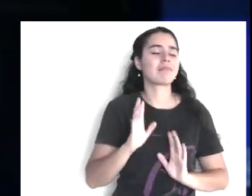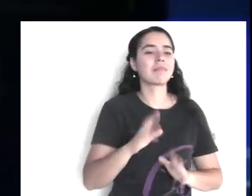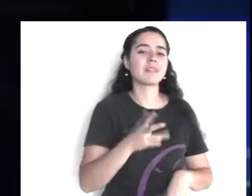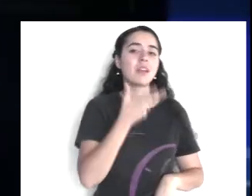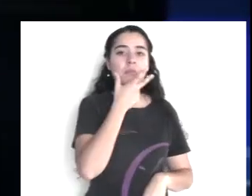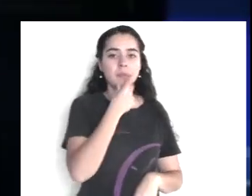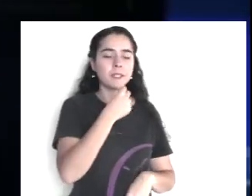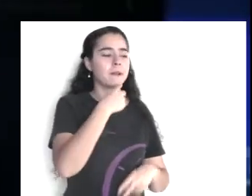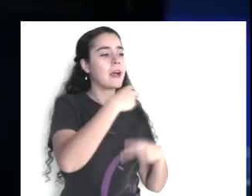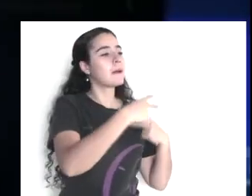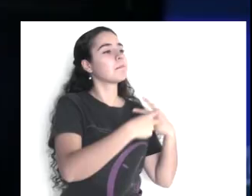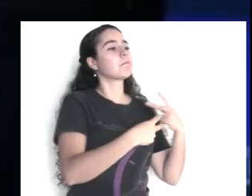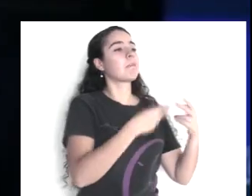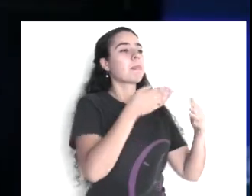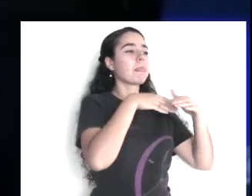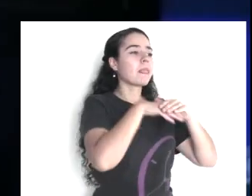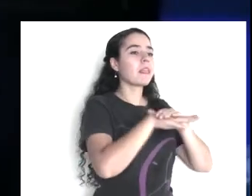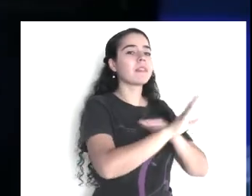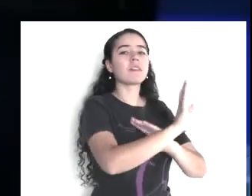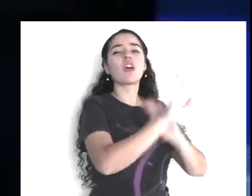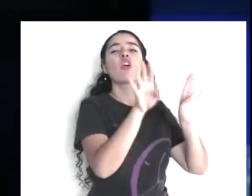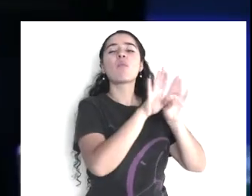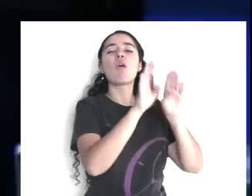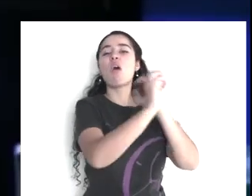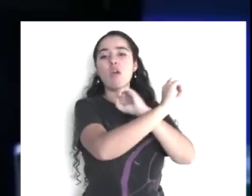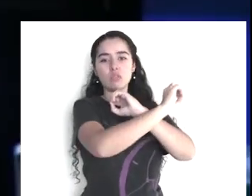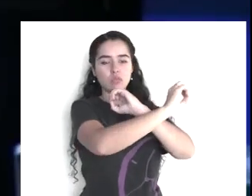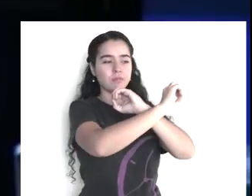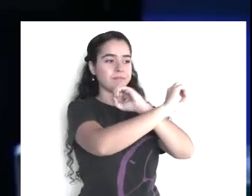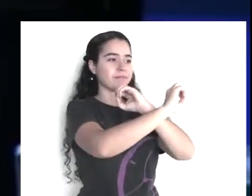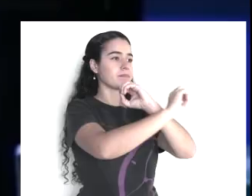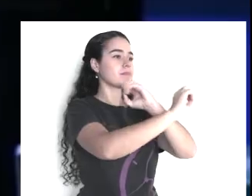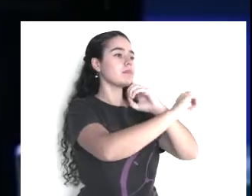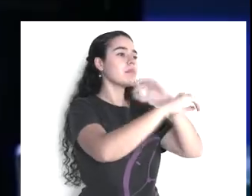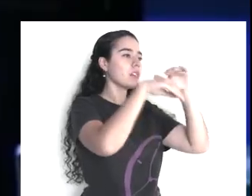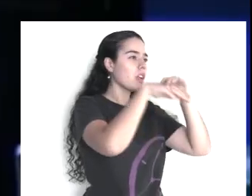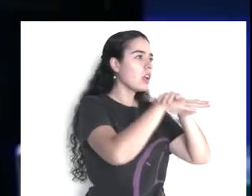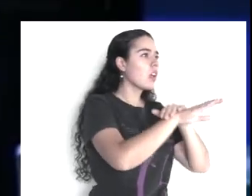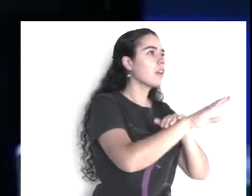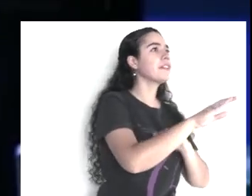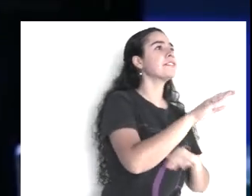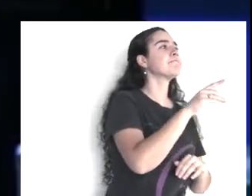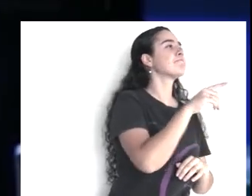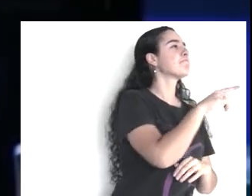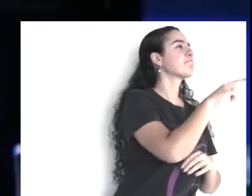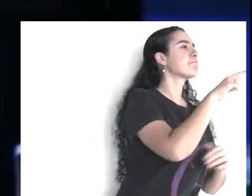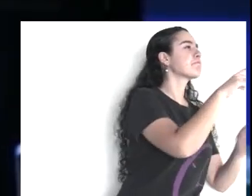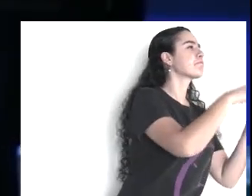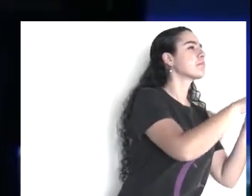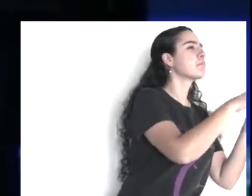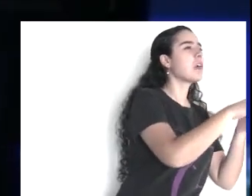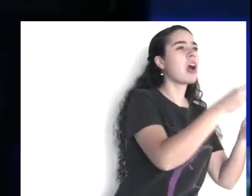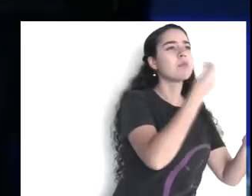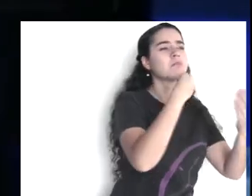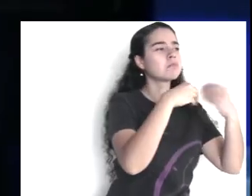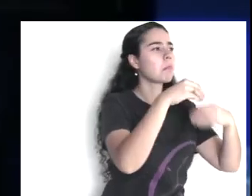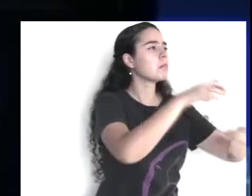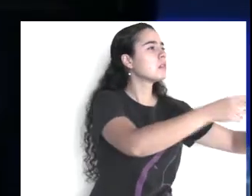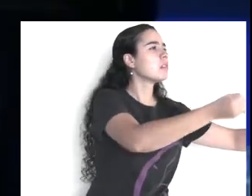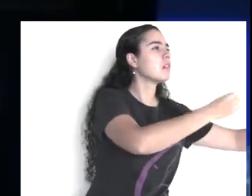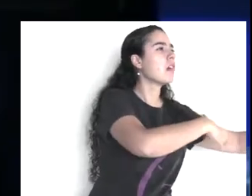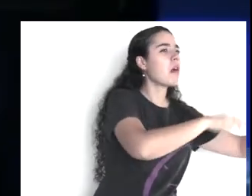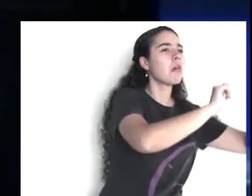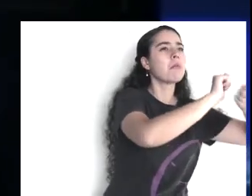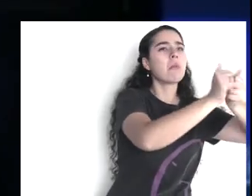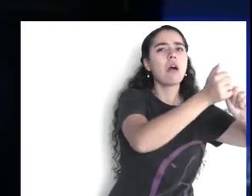donde venden licores, pero también venden, cosas de comida, no, entonces, ellos están, afuera,